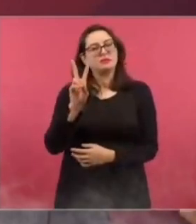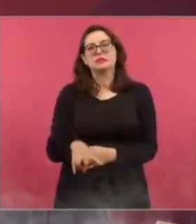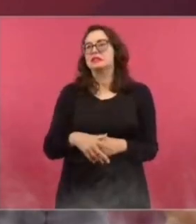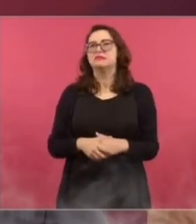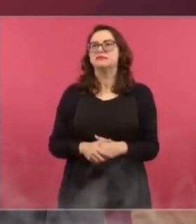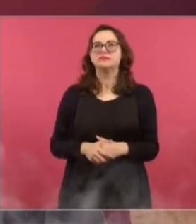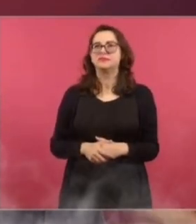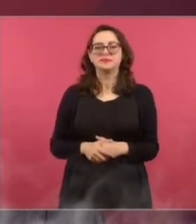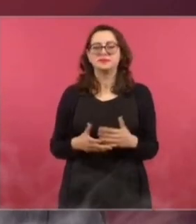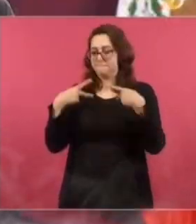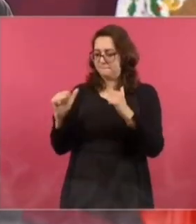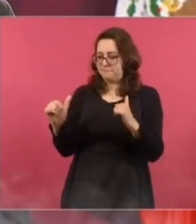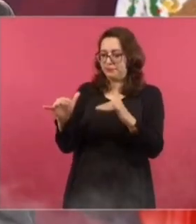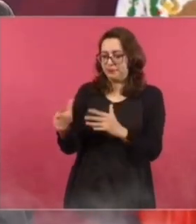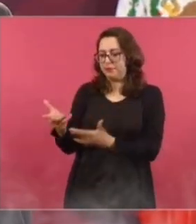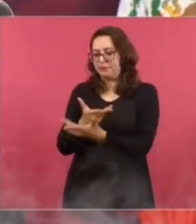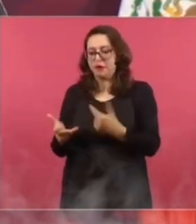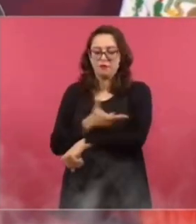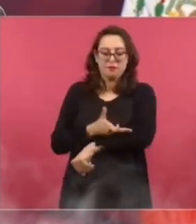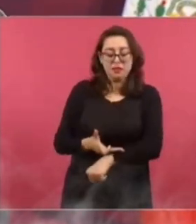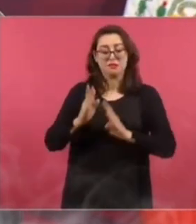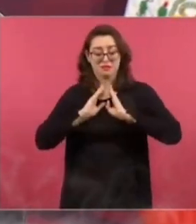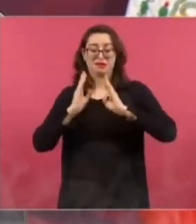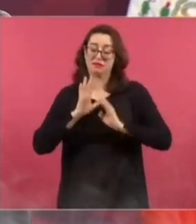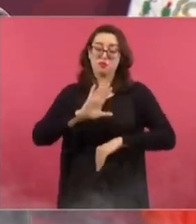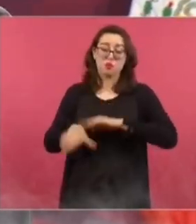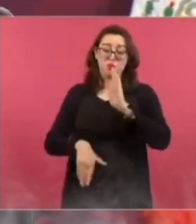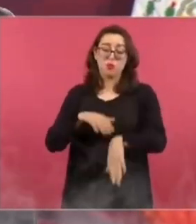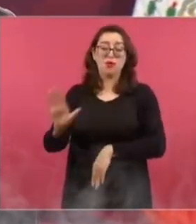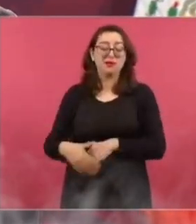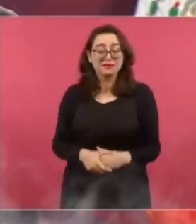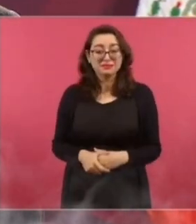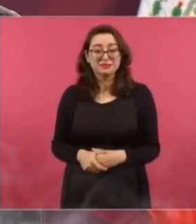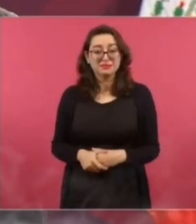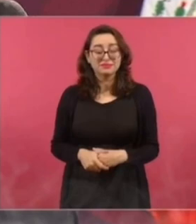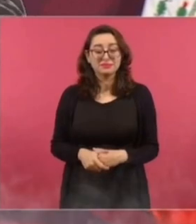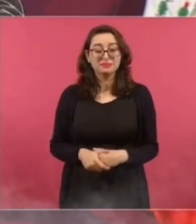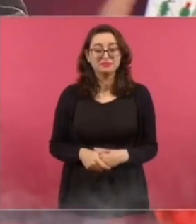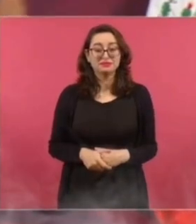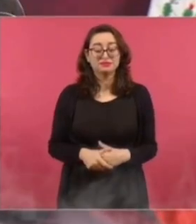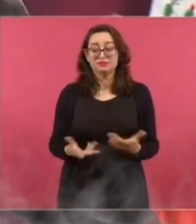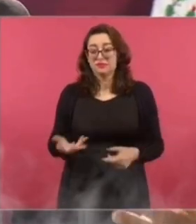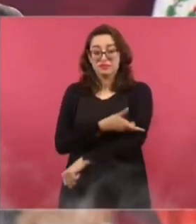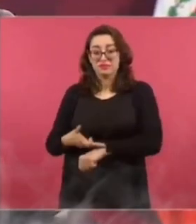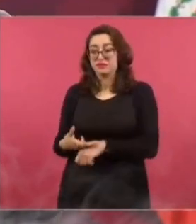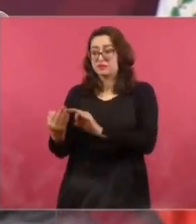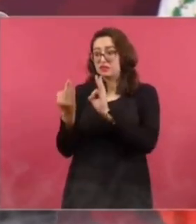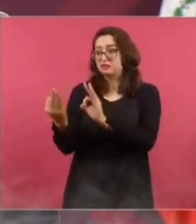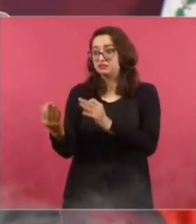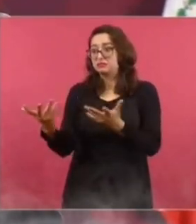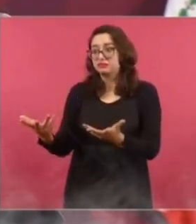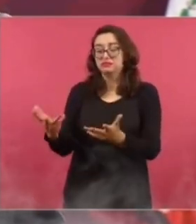nosotros tenemos ceremonias con familiares de quienes pierden la vida en el cumplimiento de su deber. Y me toca ver,